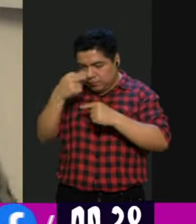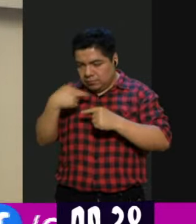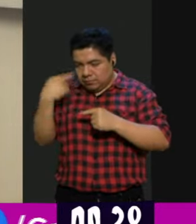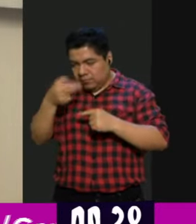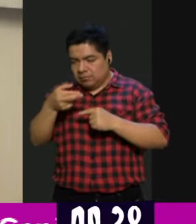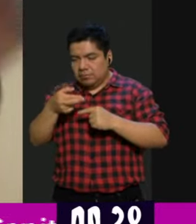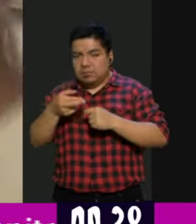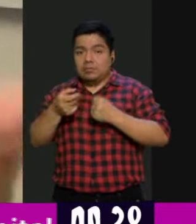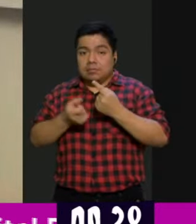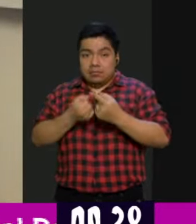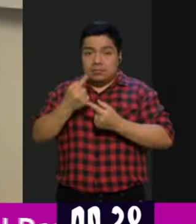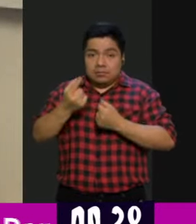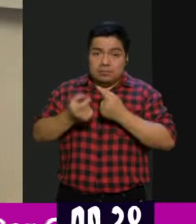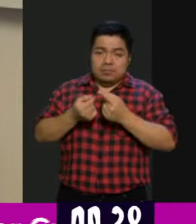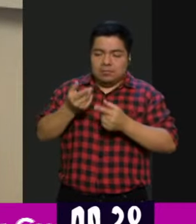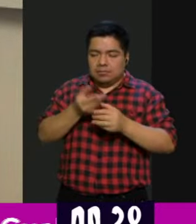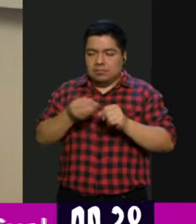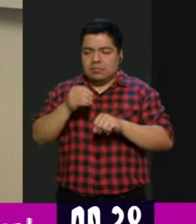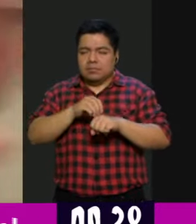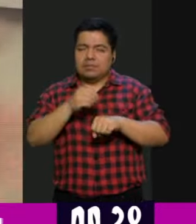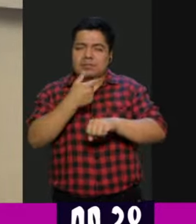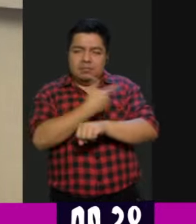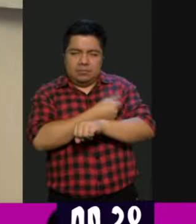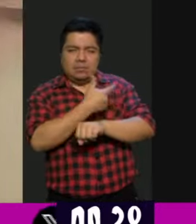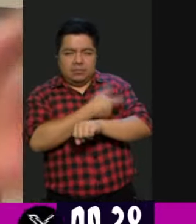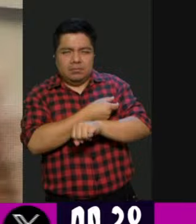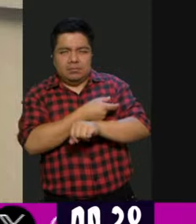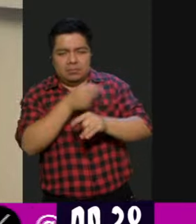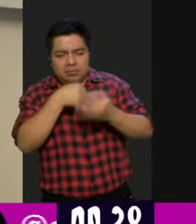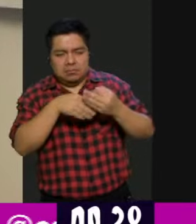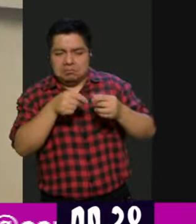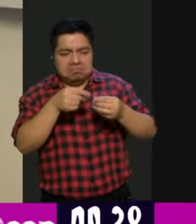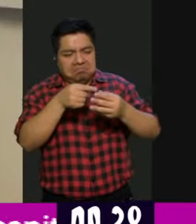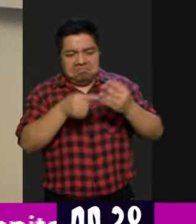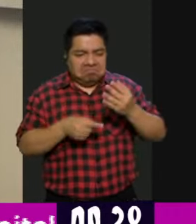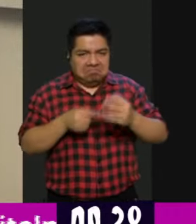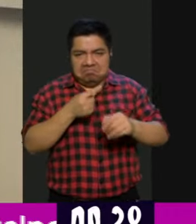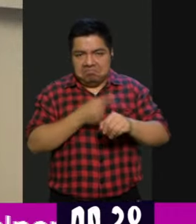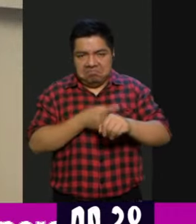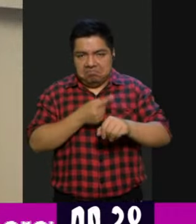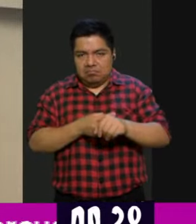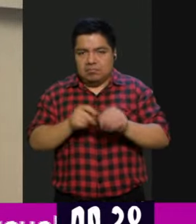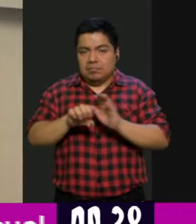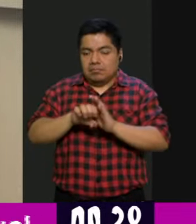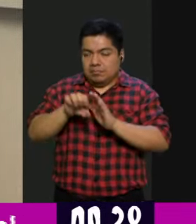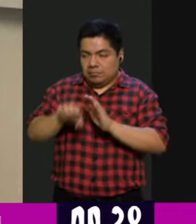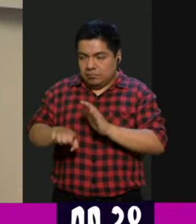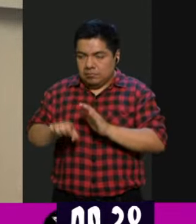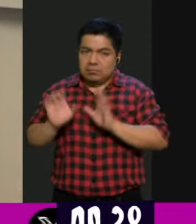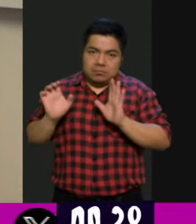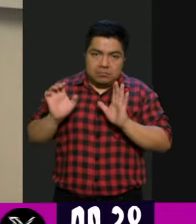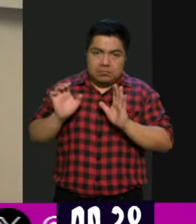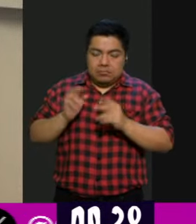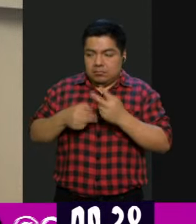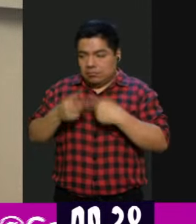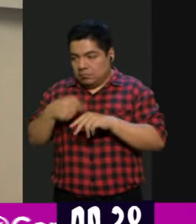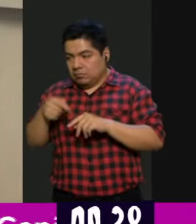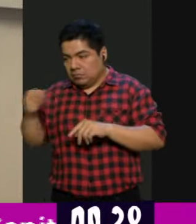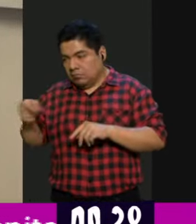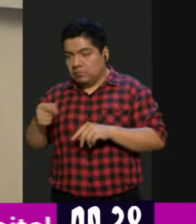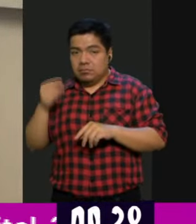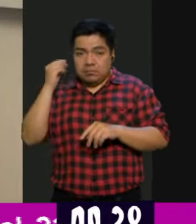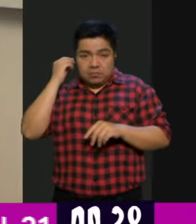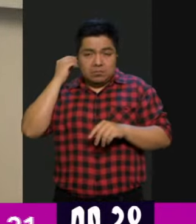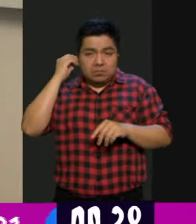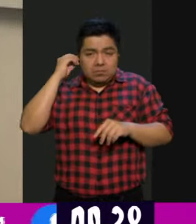llega y dice, ah, ya tengo una posible vacuna para el COVID, para lo que sea, cuando llegan, por ejemplo, con la farmacéutica y le dicen, mira,